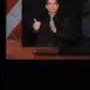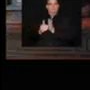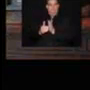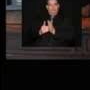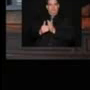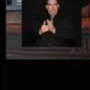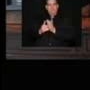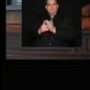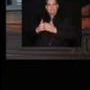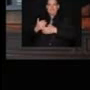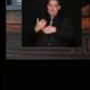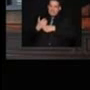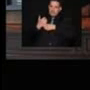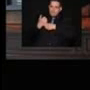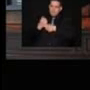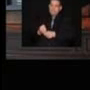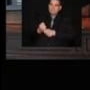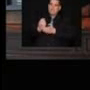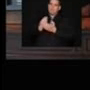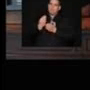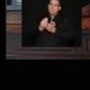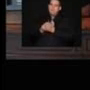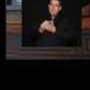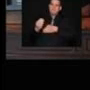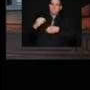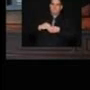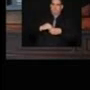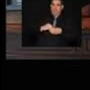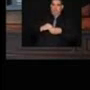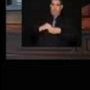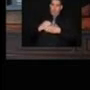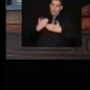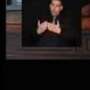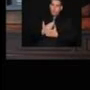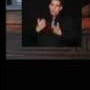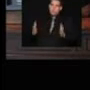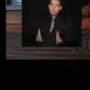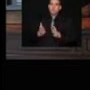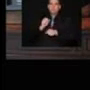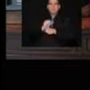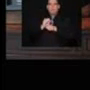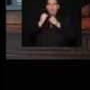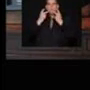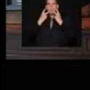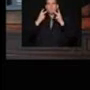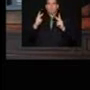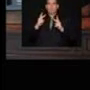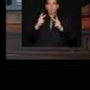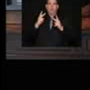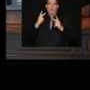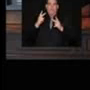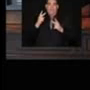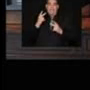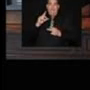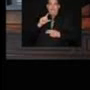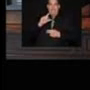inversión. Estamos dando nuevo impulso a la obra pública y el desempleo ha bajado casi 2%.